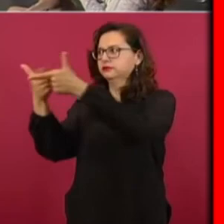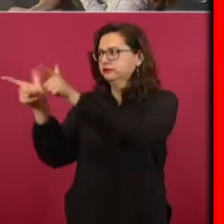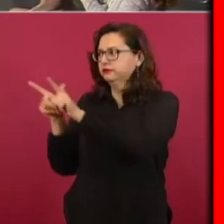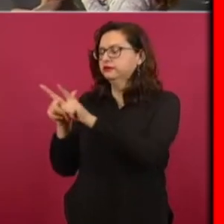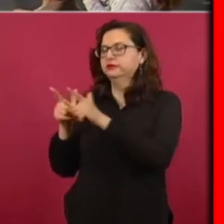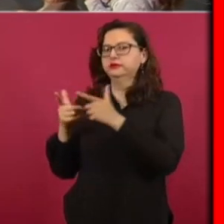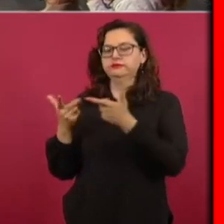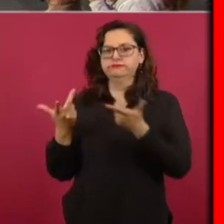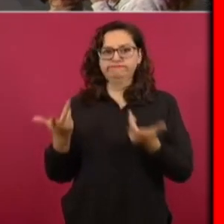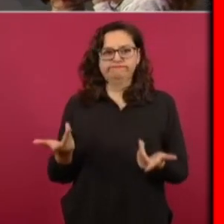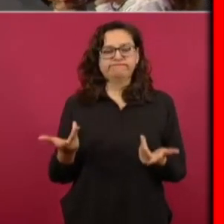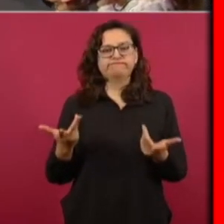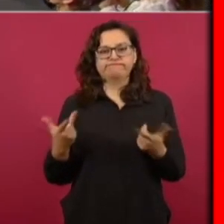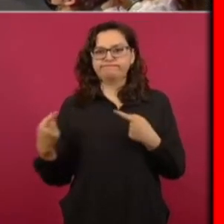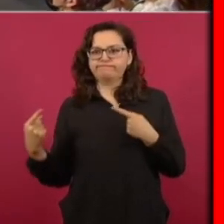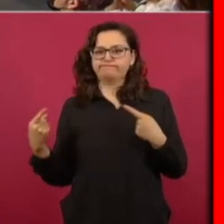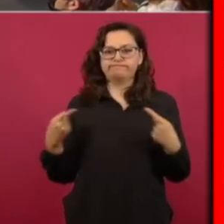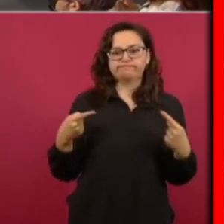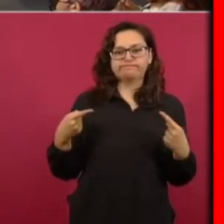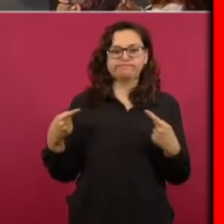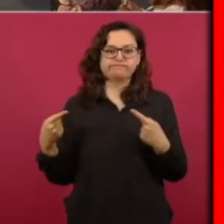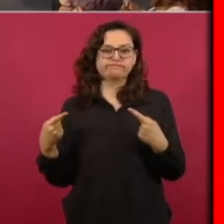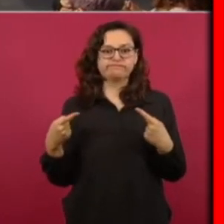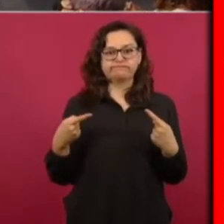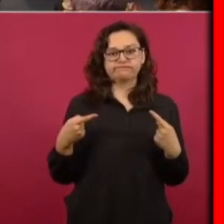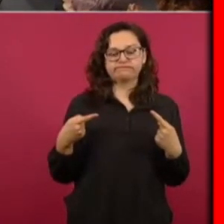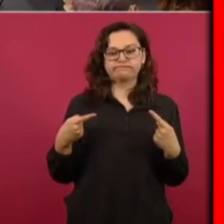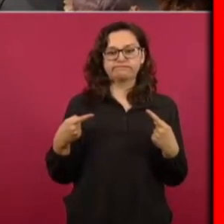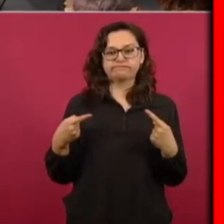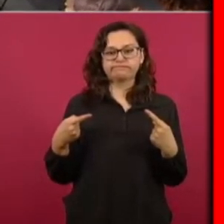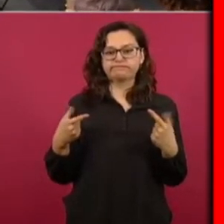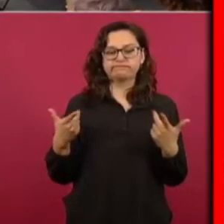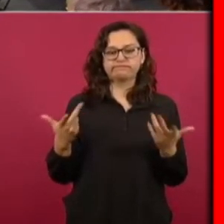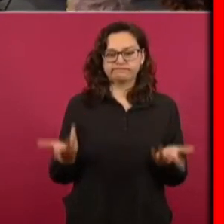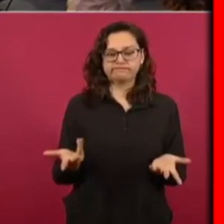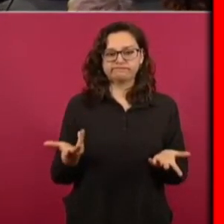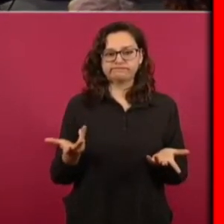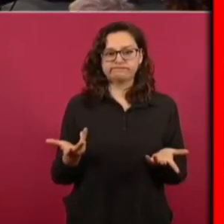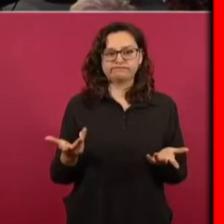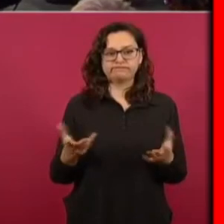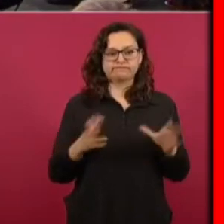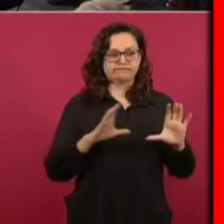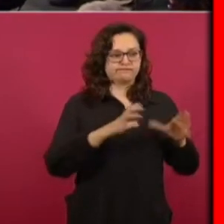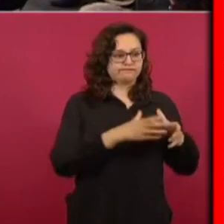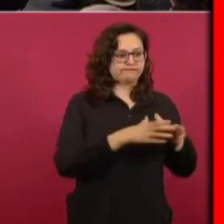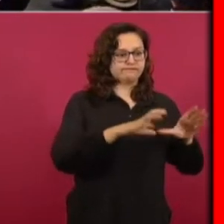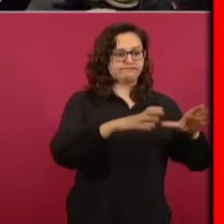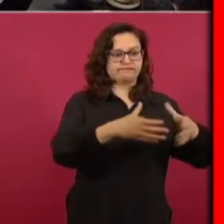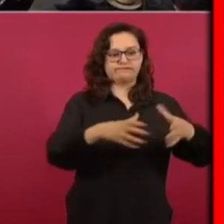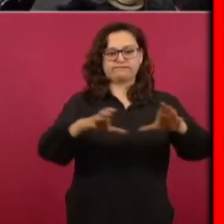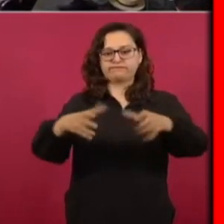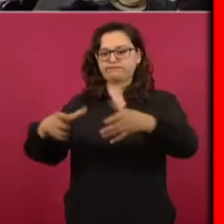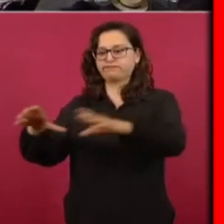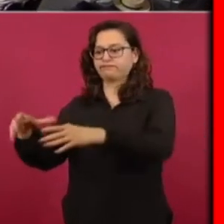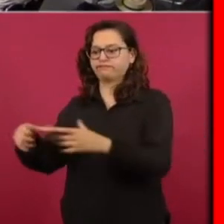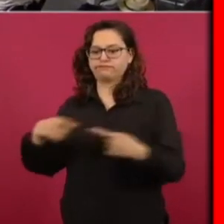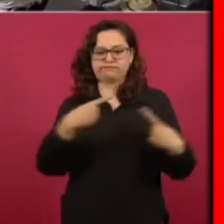Villa por otro Carranza por otro pero todos